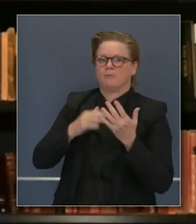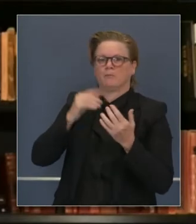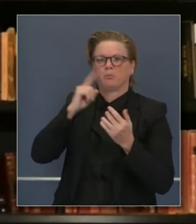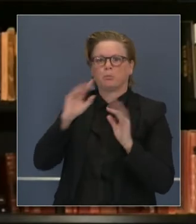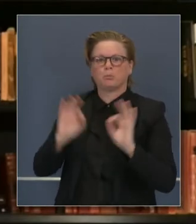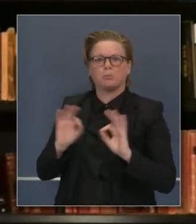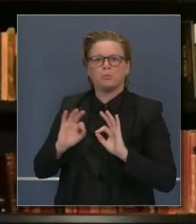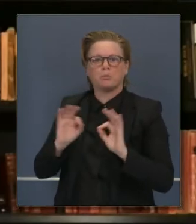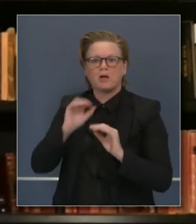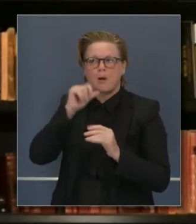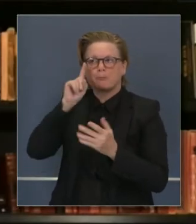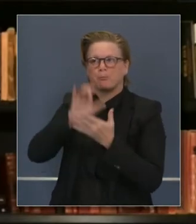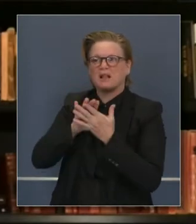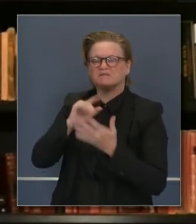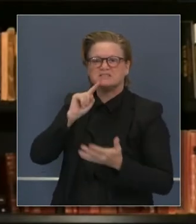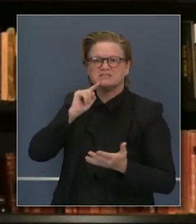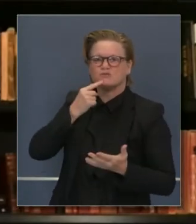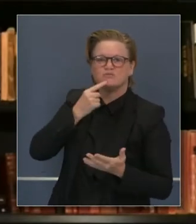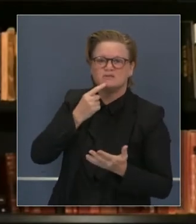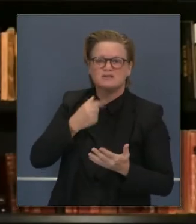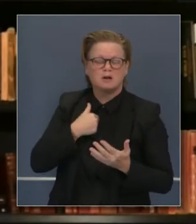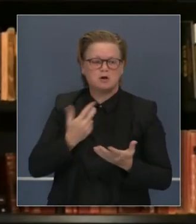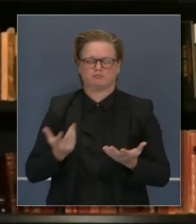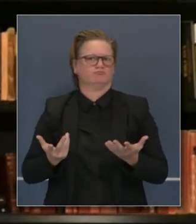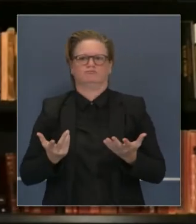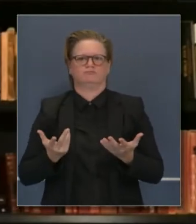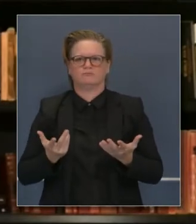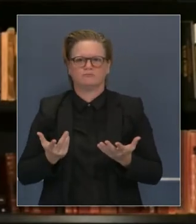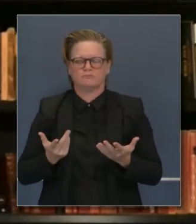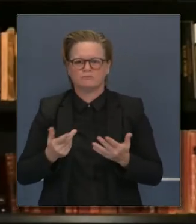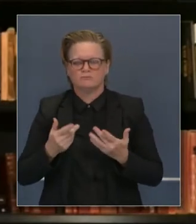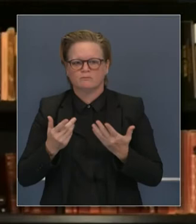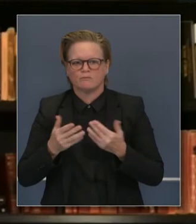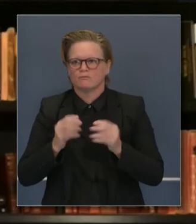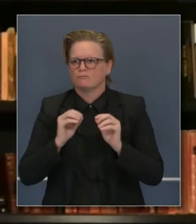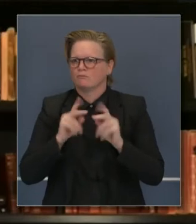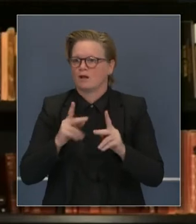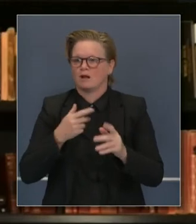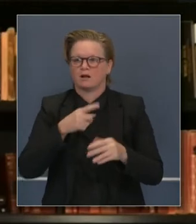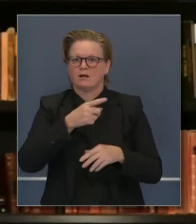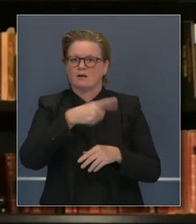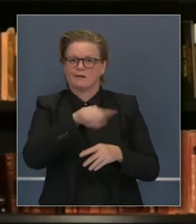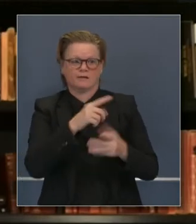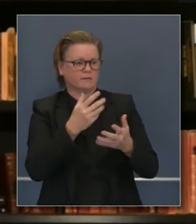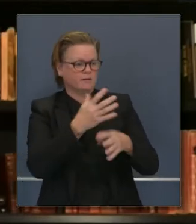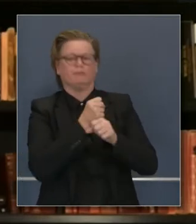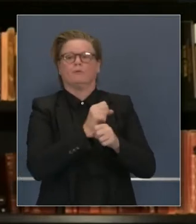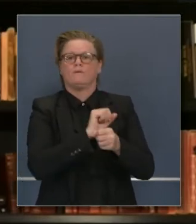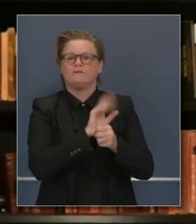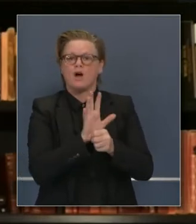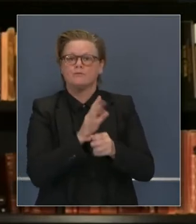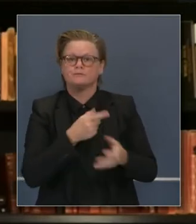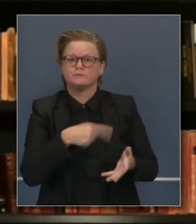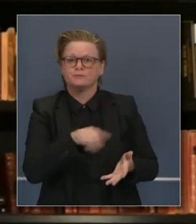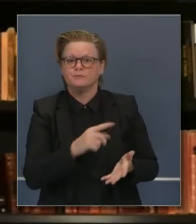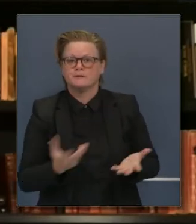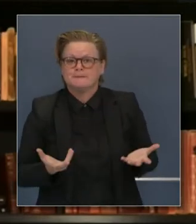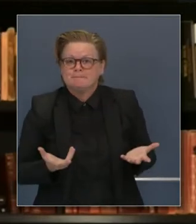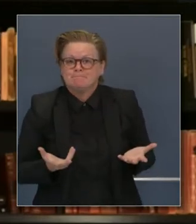Algunos han expresado que trágicamente han sido infectados con COVID-19